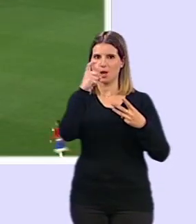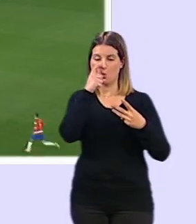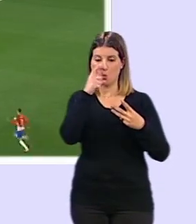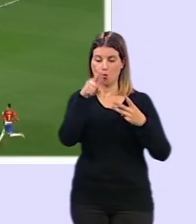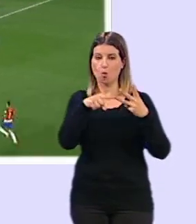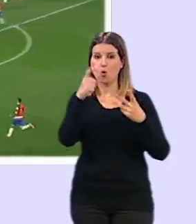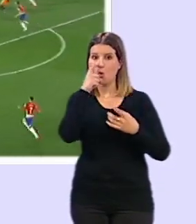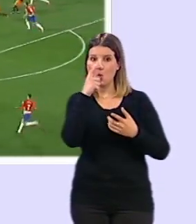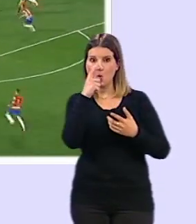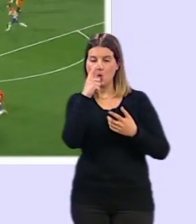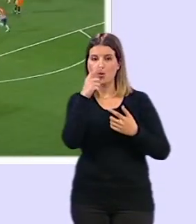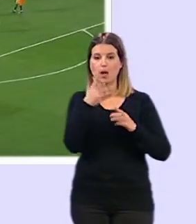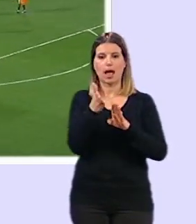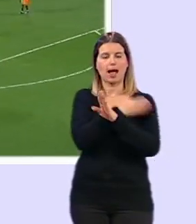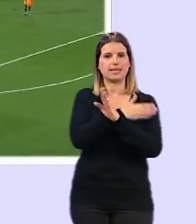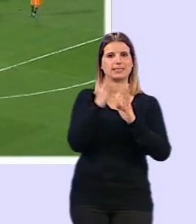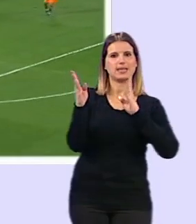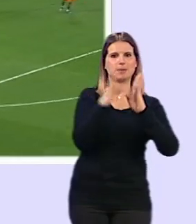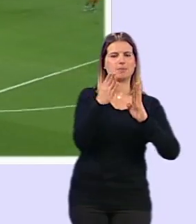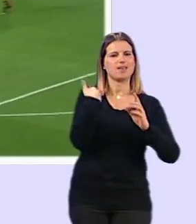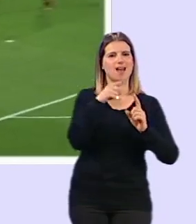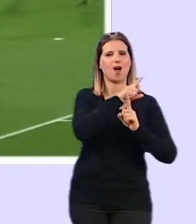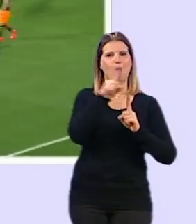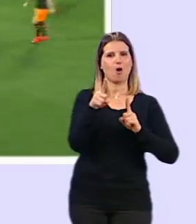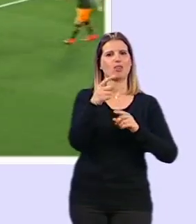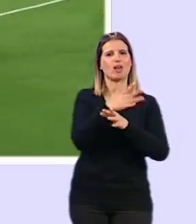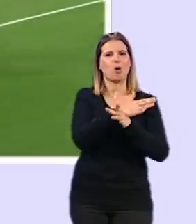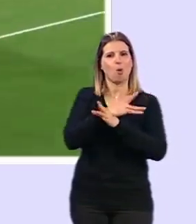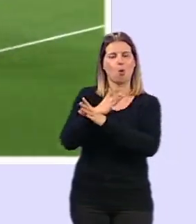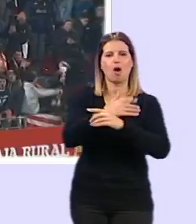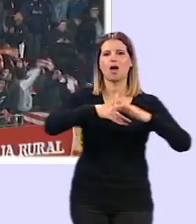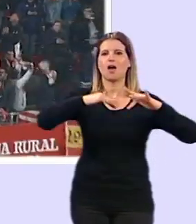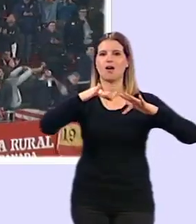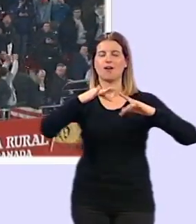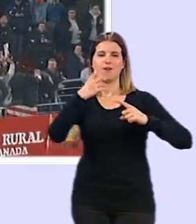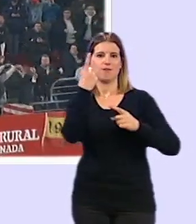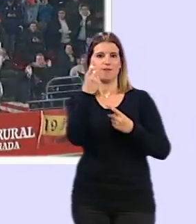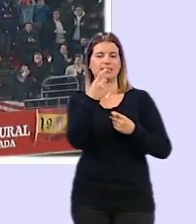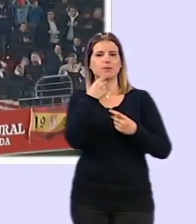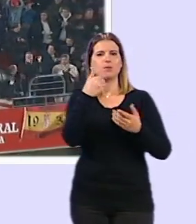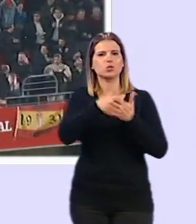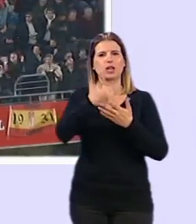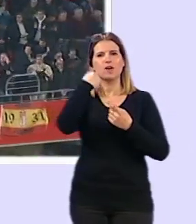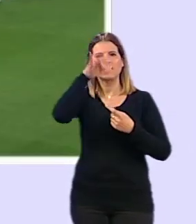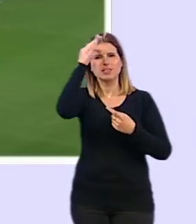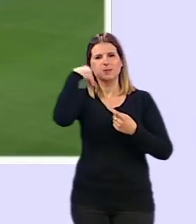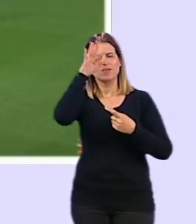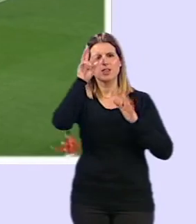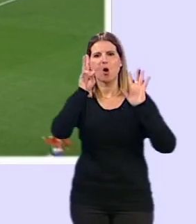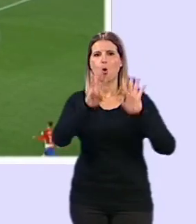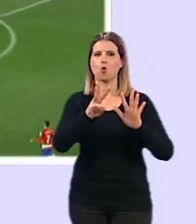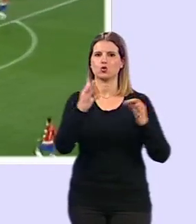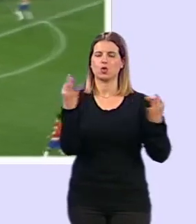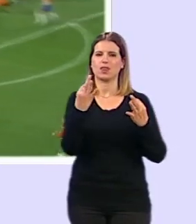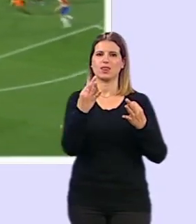ese mes de pretemporada se ejecutarían las 11 jornadas que quedan en primera división durante ocho fines de semana con lo que tendrían que